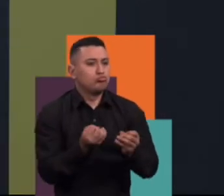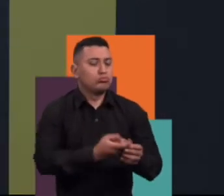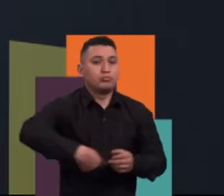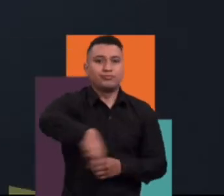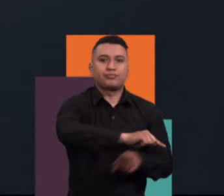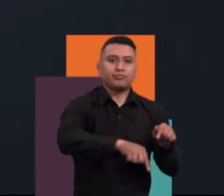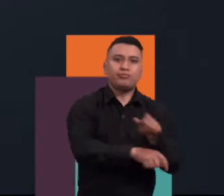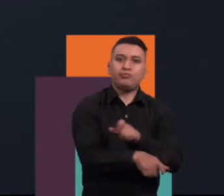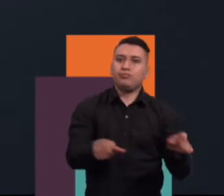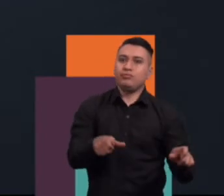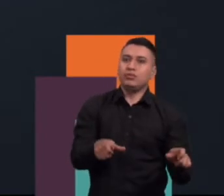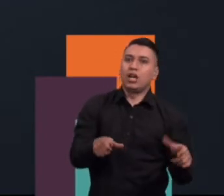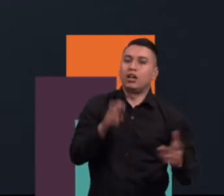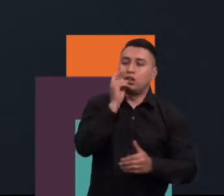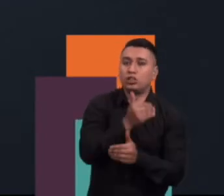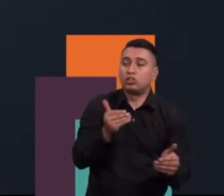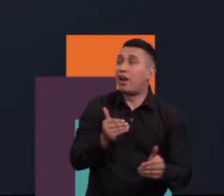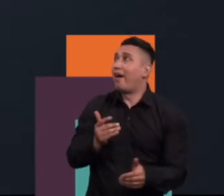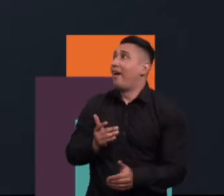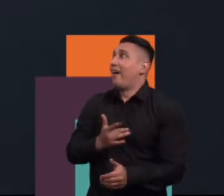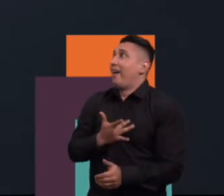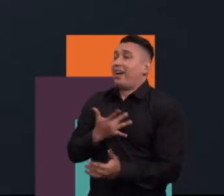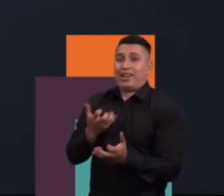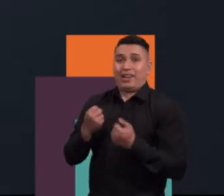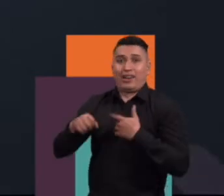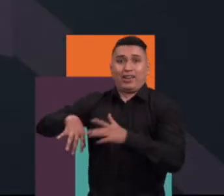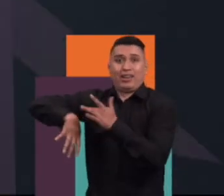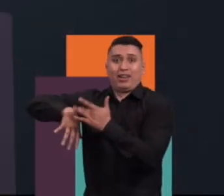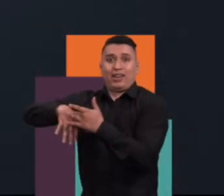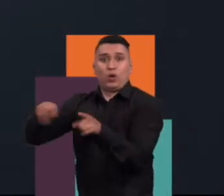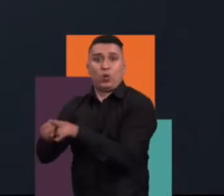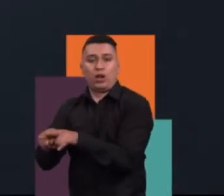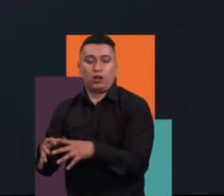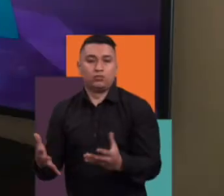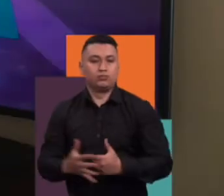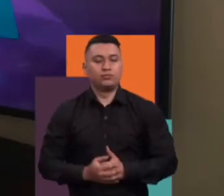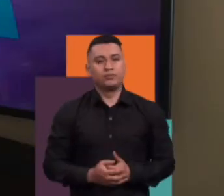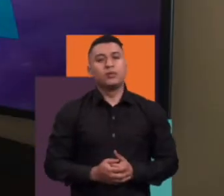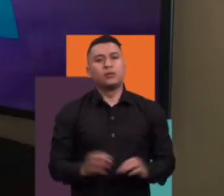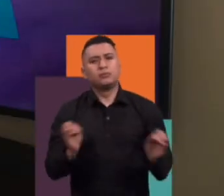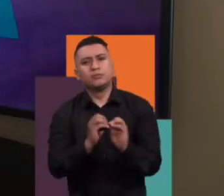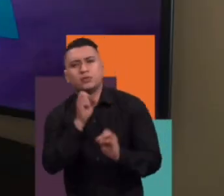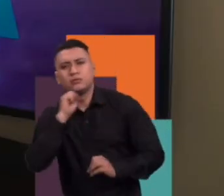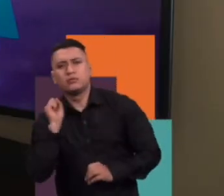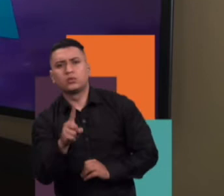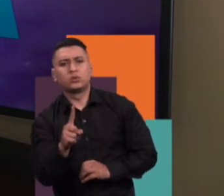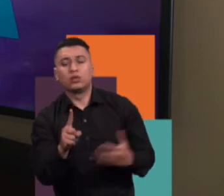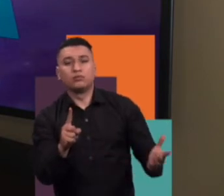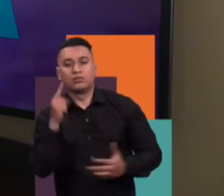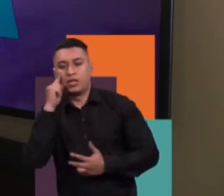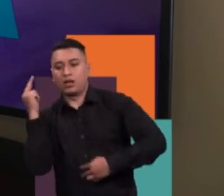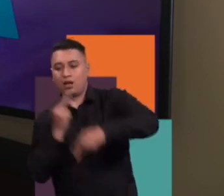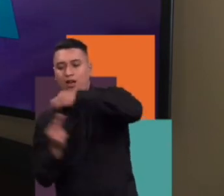cómo utilizar los medios de comunicación para alimentar el espíritu de aventura. Bien, actualmente, ¿qué está ofreciendo la aventura